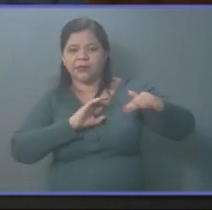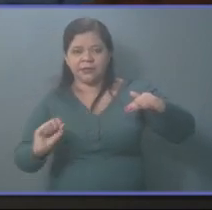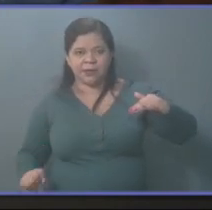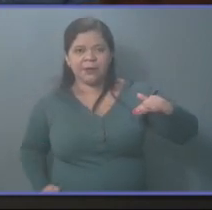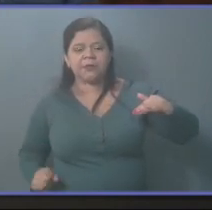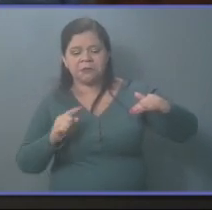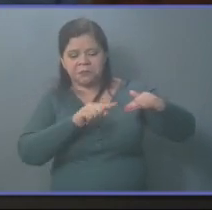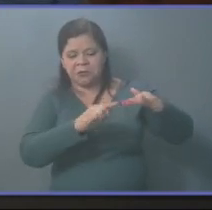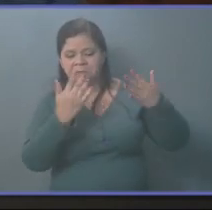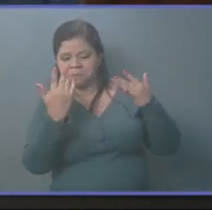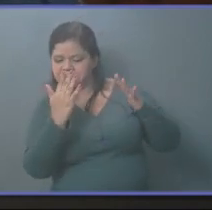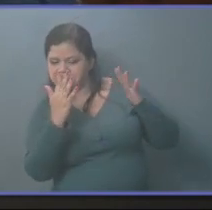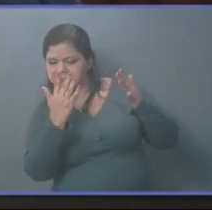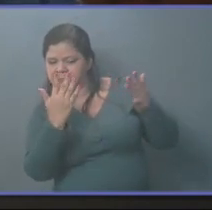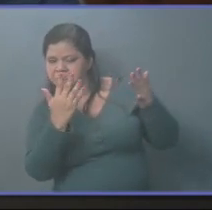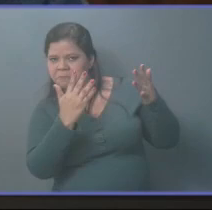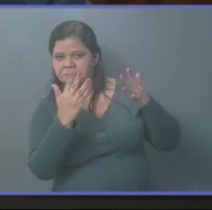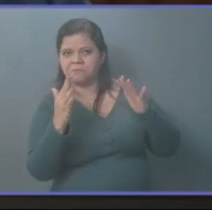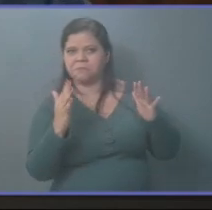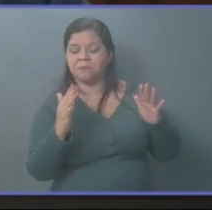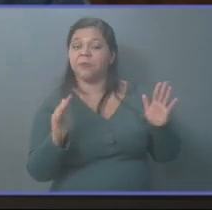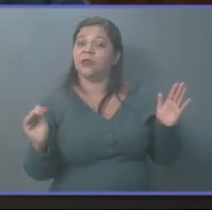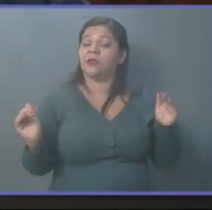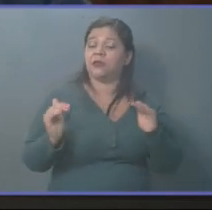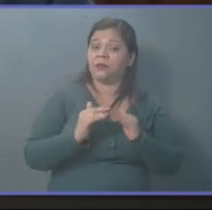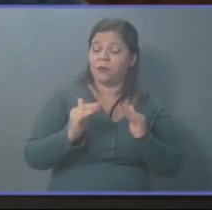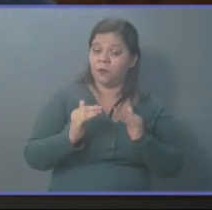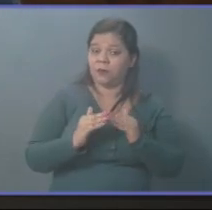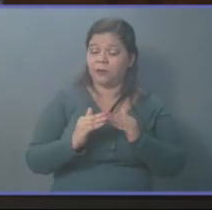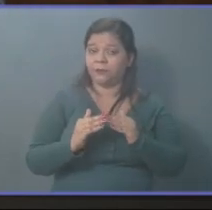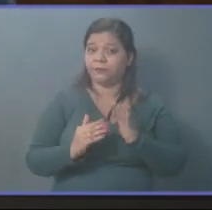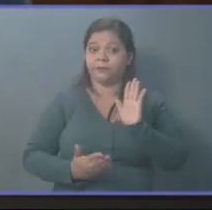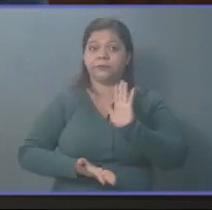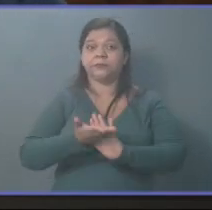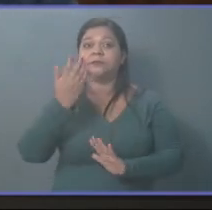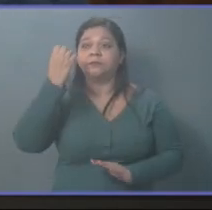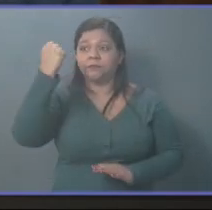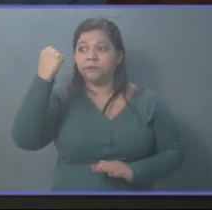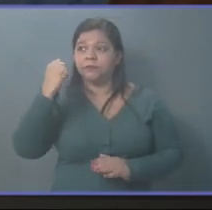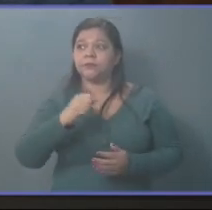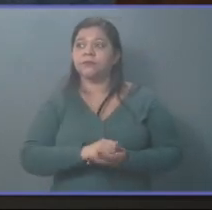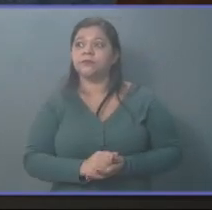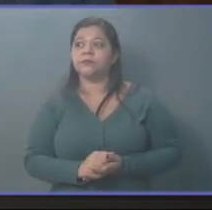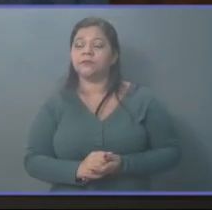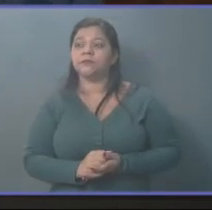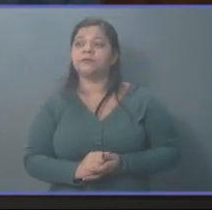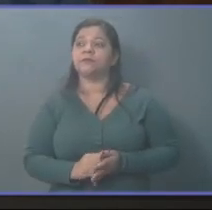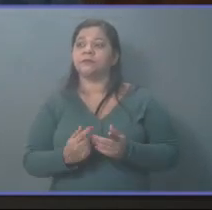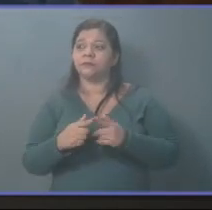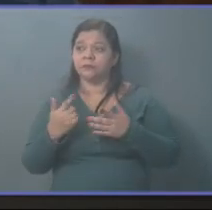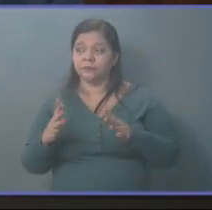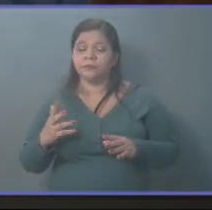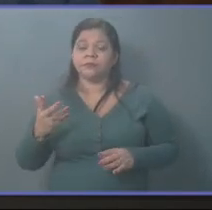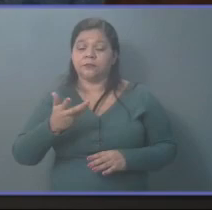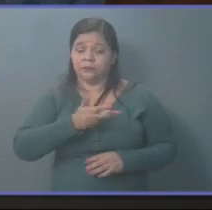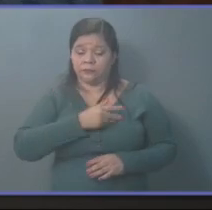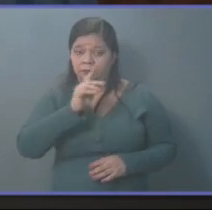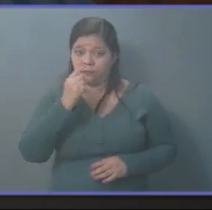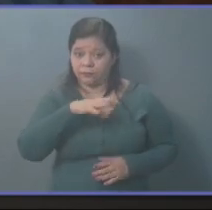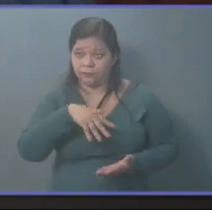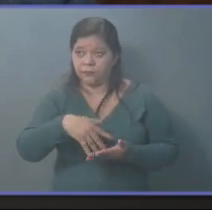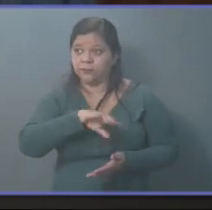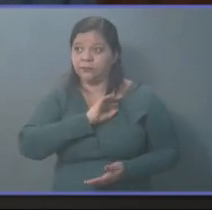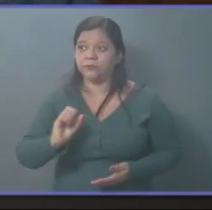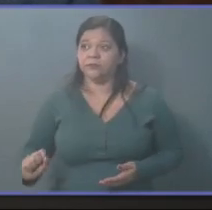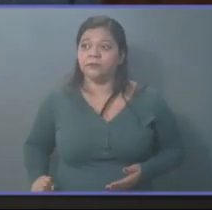funcionarios e igualmente lo más importante es que los salvadoreños el